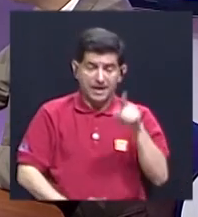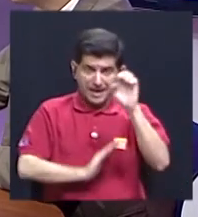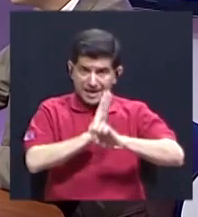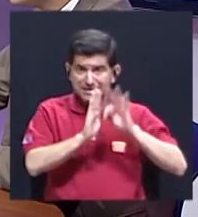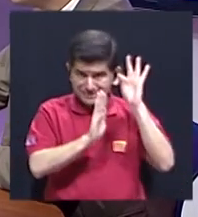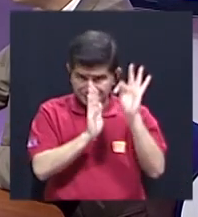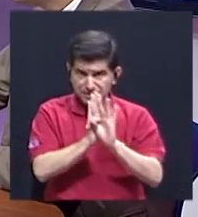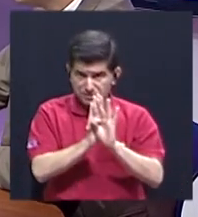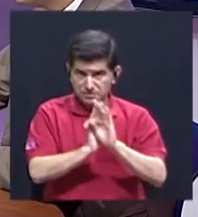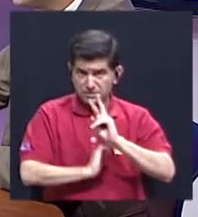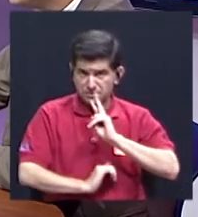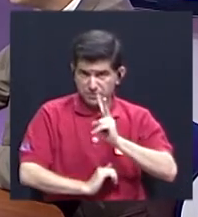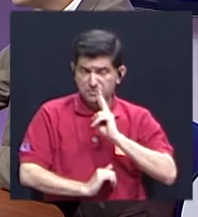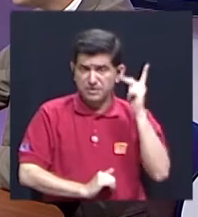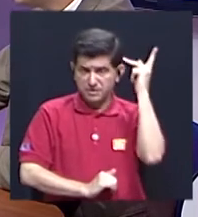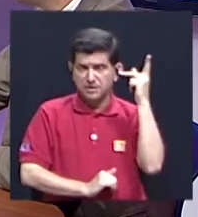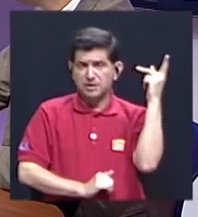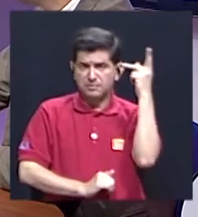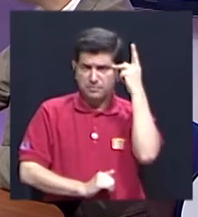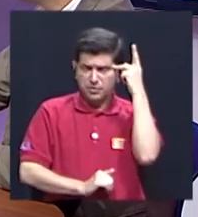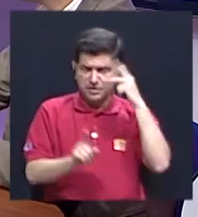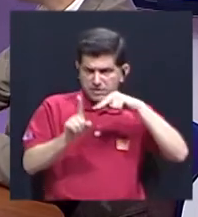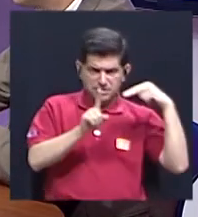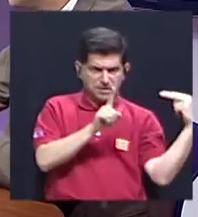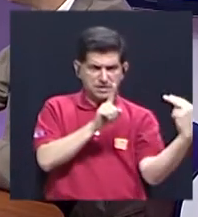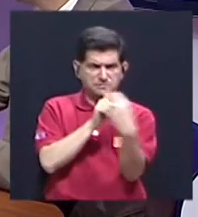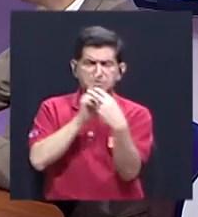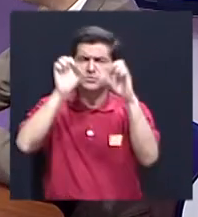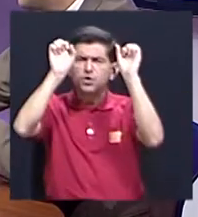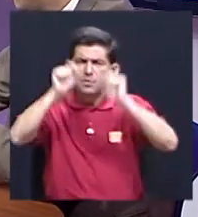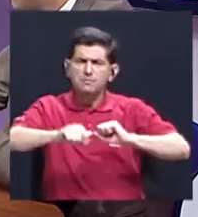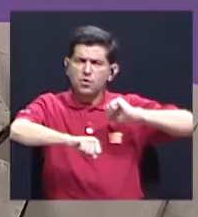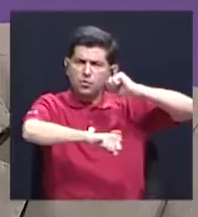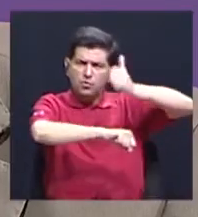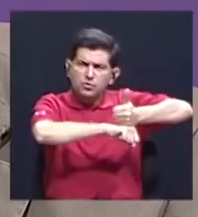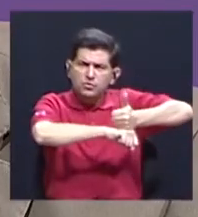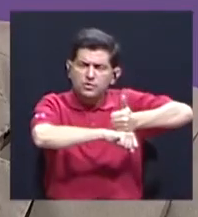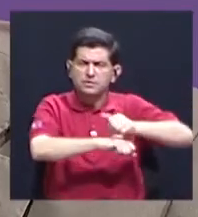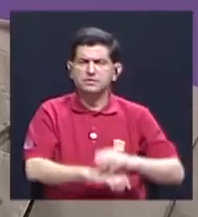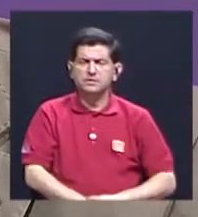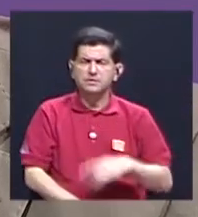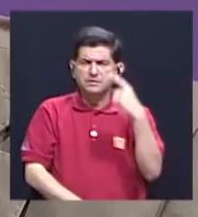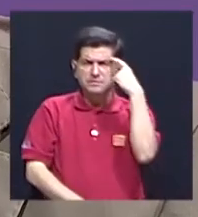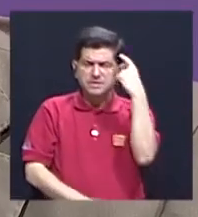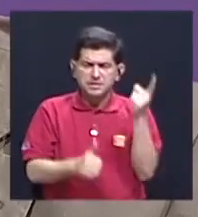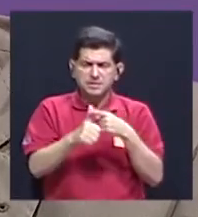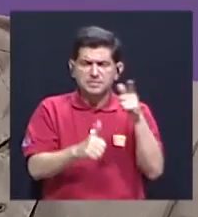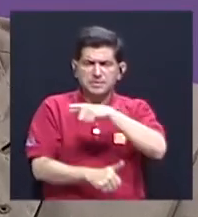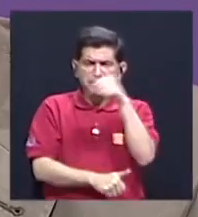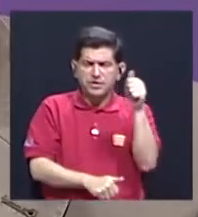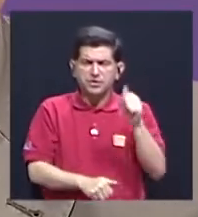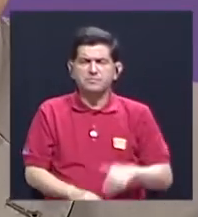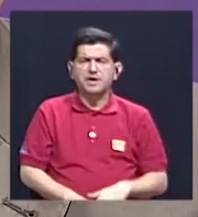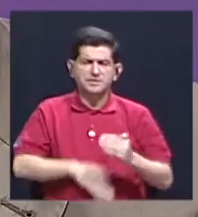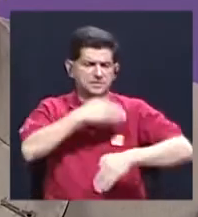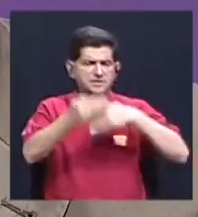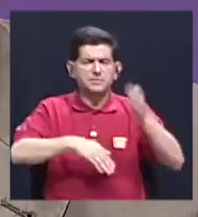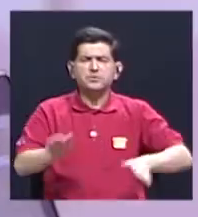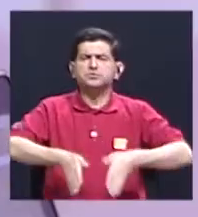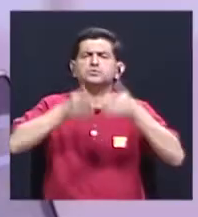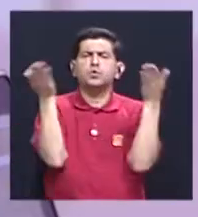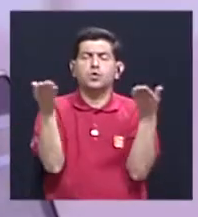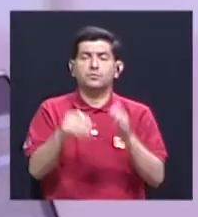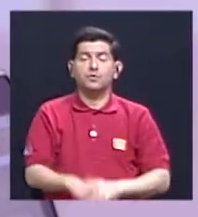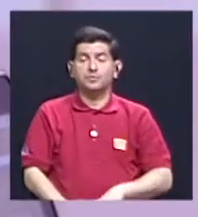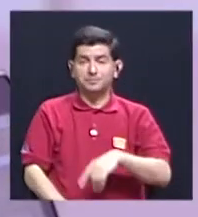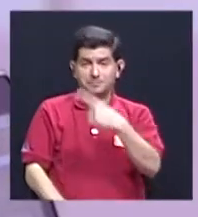estereotipos verdaderamente desde la política realmente se pueden implementar? ¿Cómo han sido estos primeros meses de esa implementación como tal? Bueno,